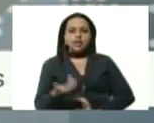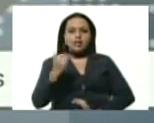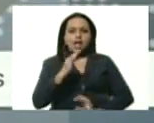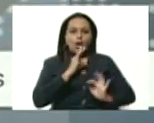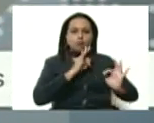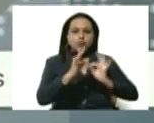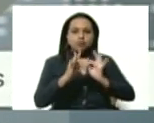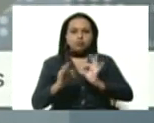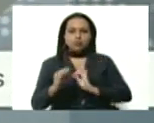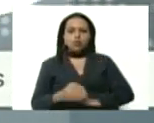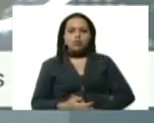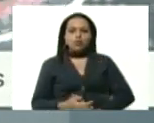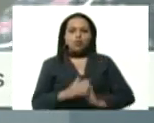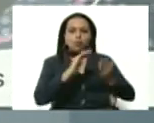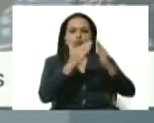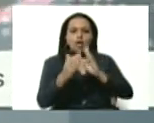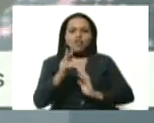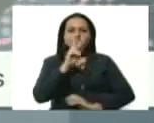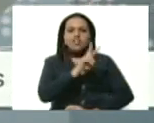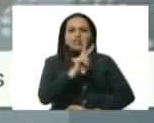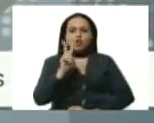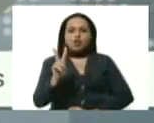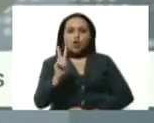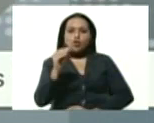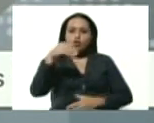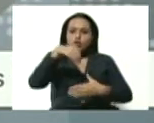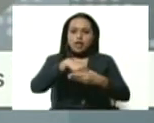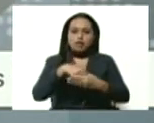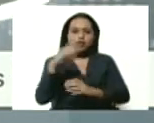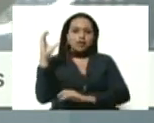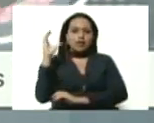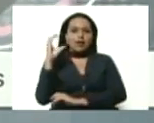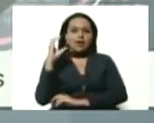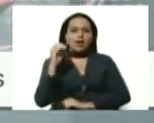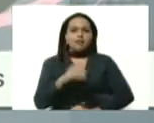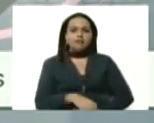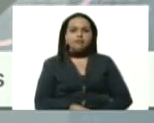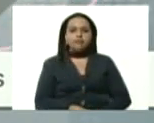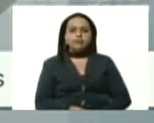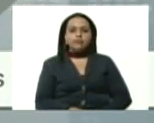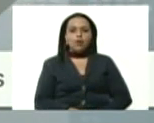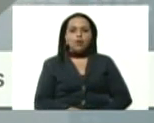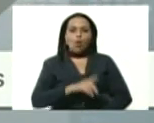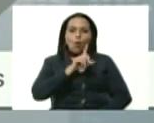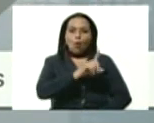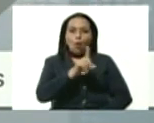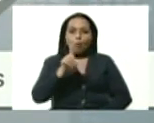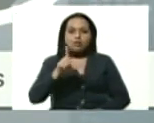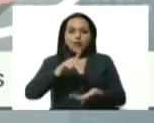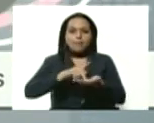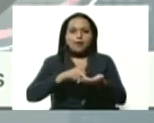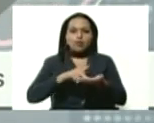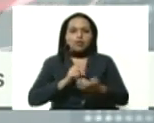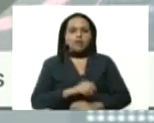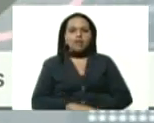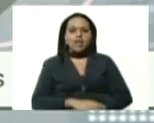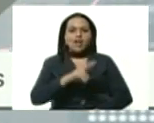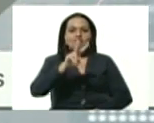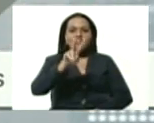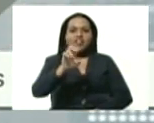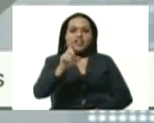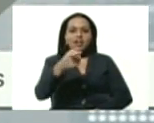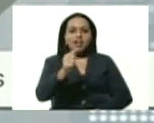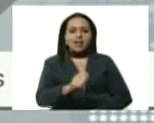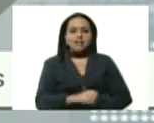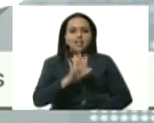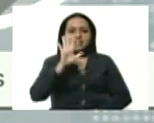comunitaria, 22 corresponden al Distrito Capital, 11 de la Parroquia La Vega, 5 de